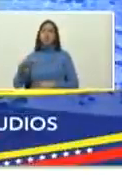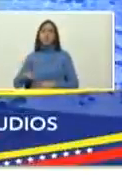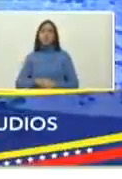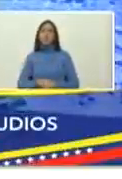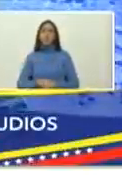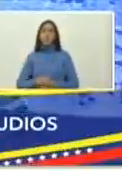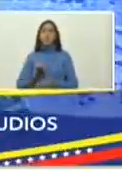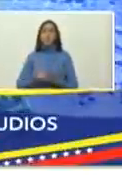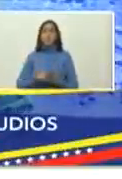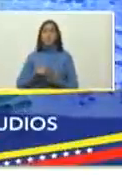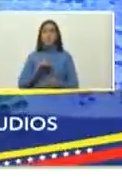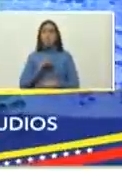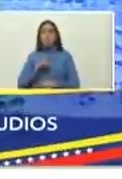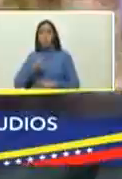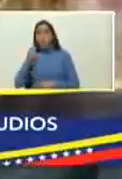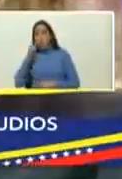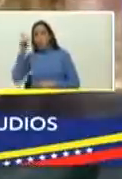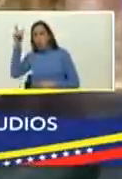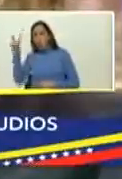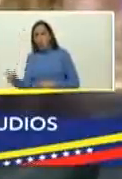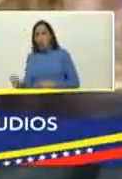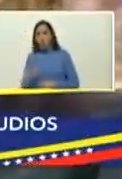Luis Brito, García,